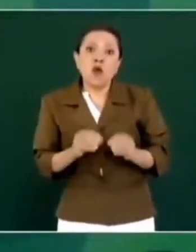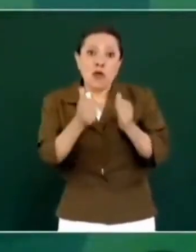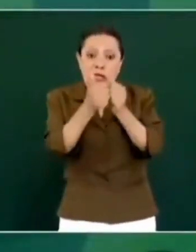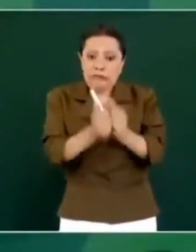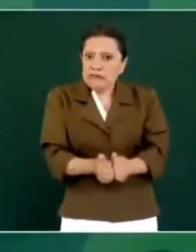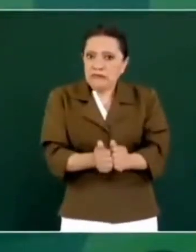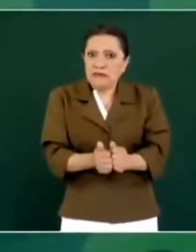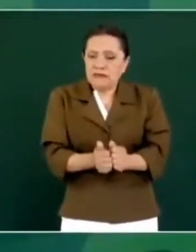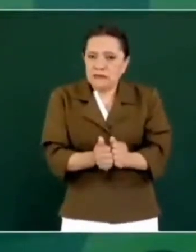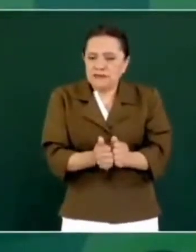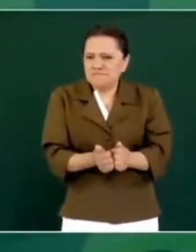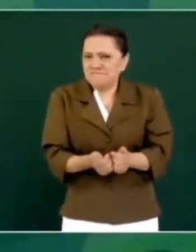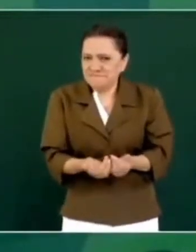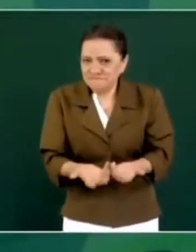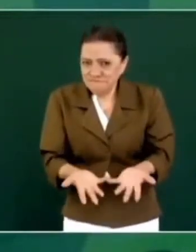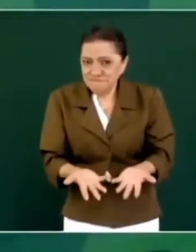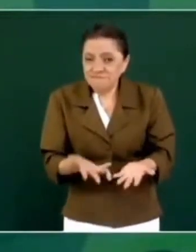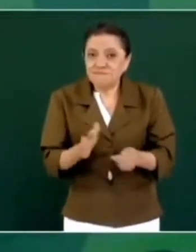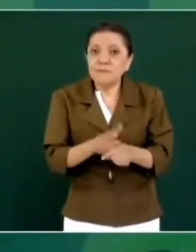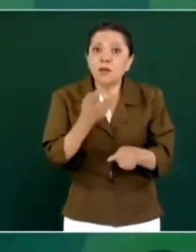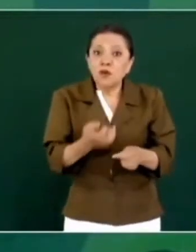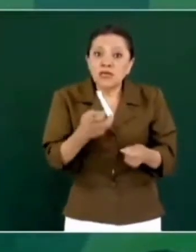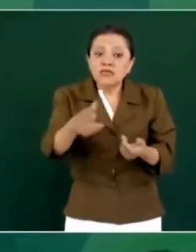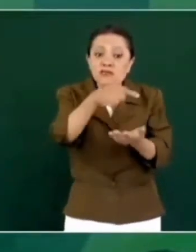son lugares